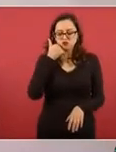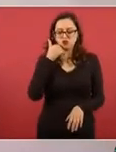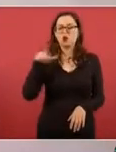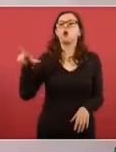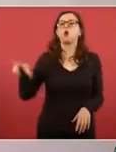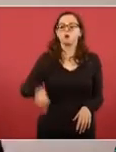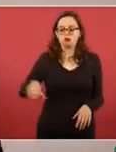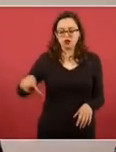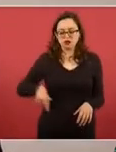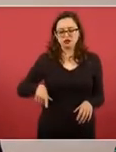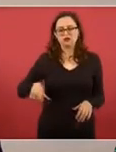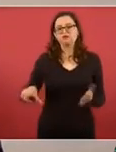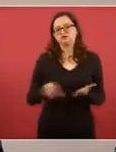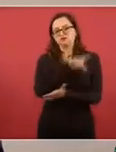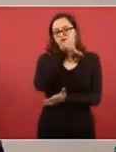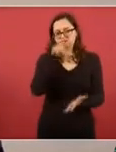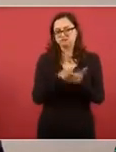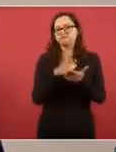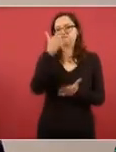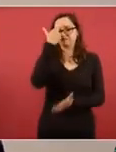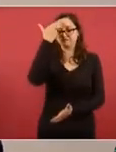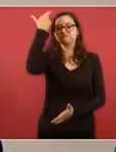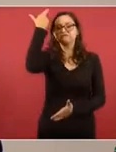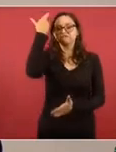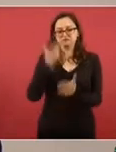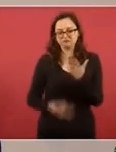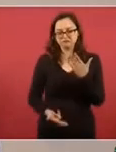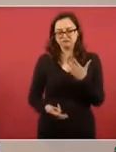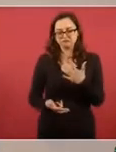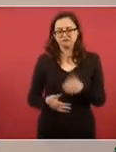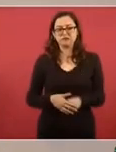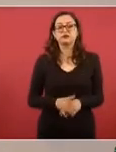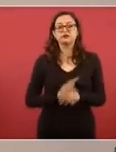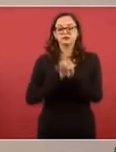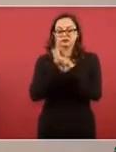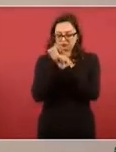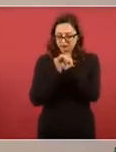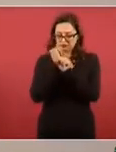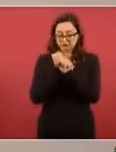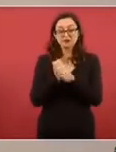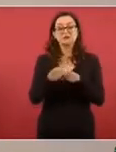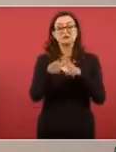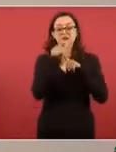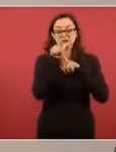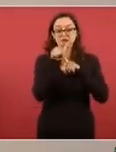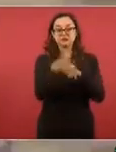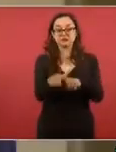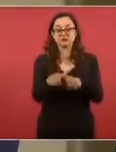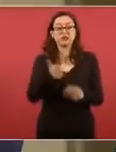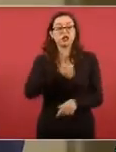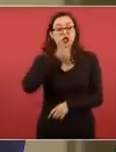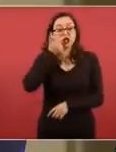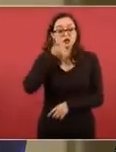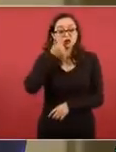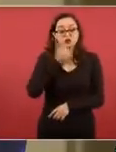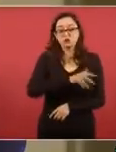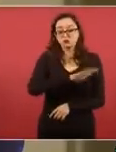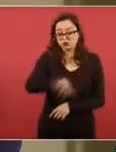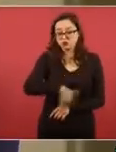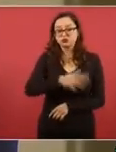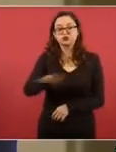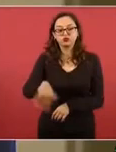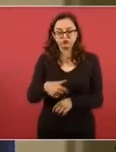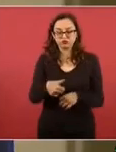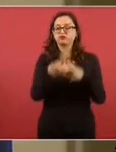unidad especializada para la investigación y litigación del caso Ayotzinapa, el análisis de la información aquí proporcionada